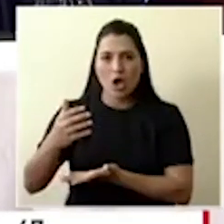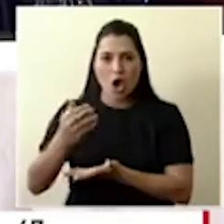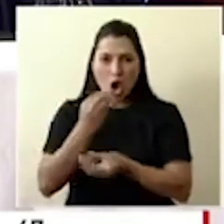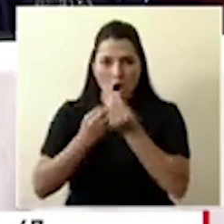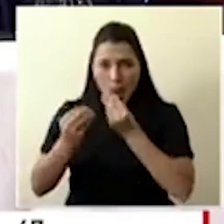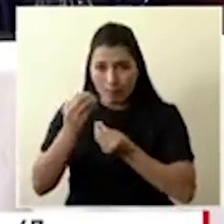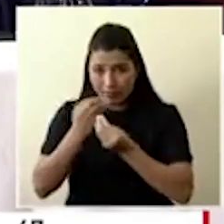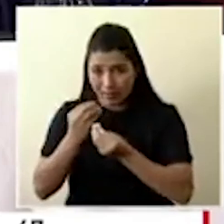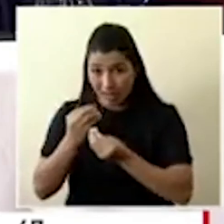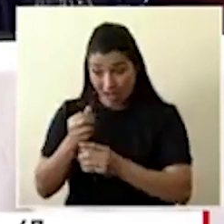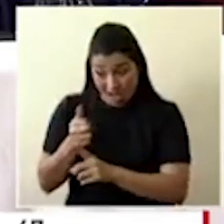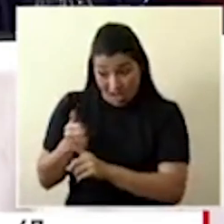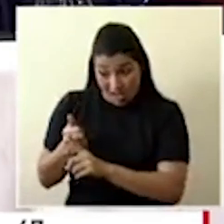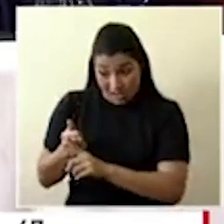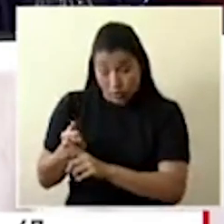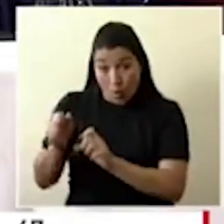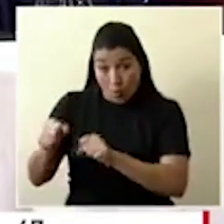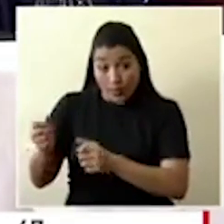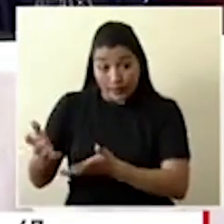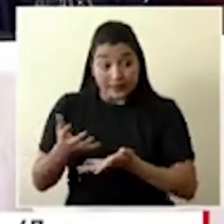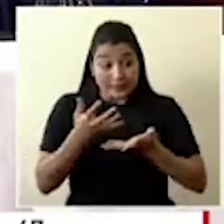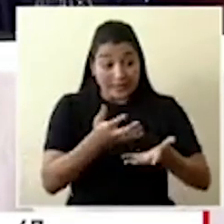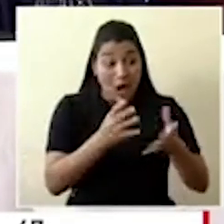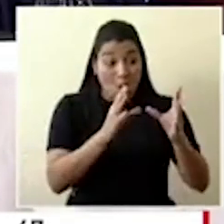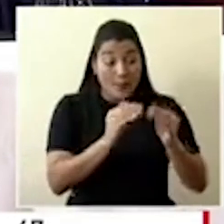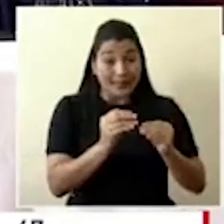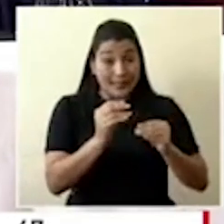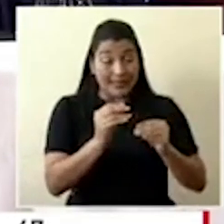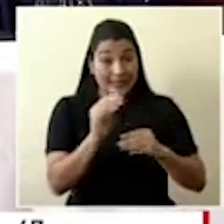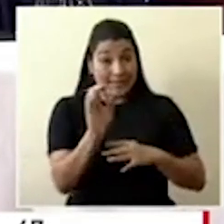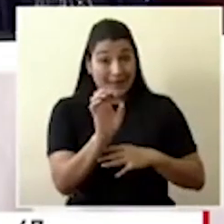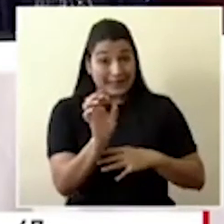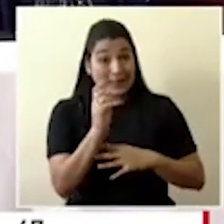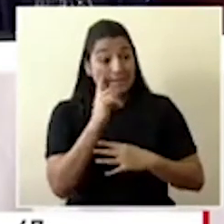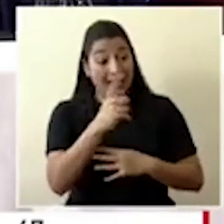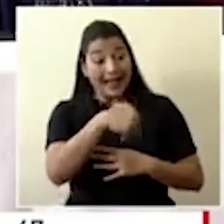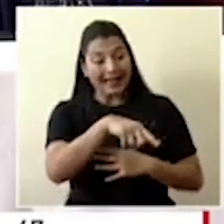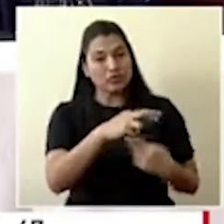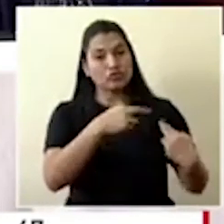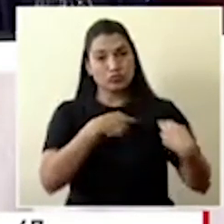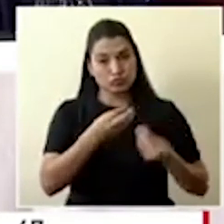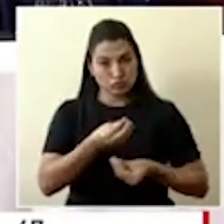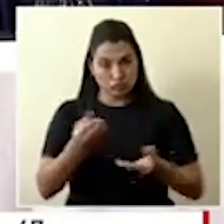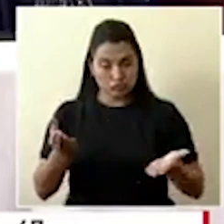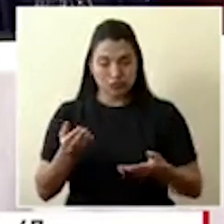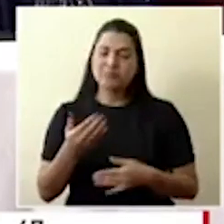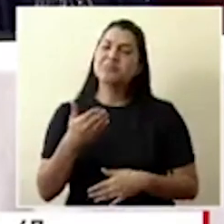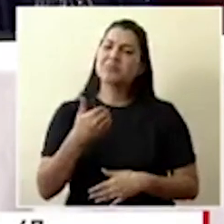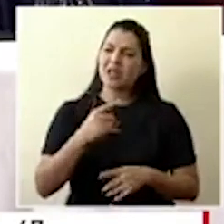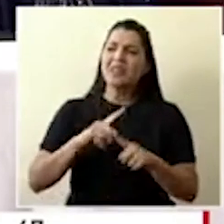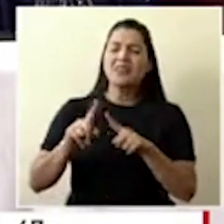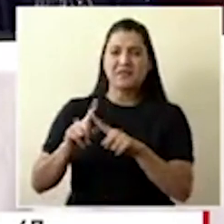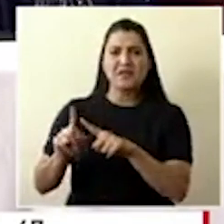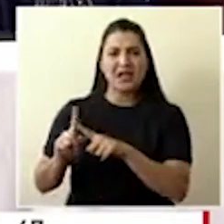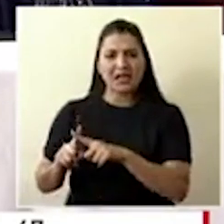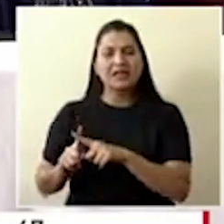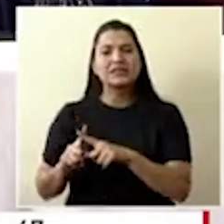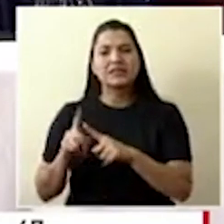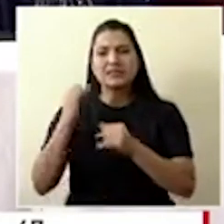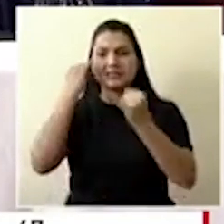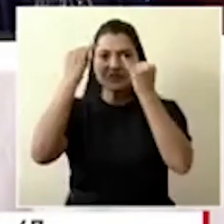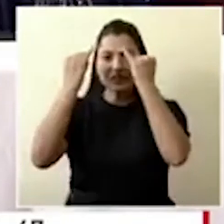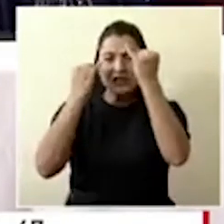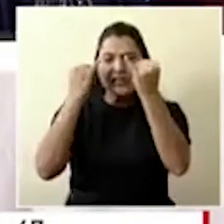sean estos los que los distribuyan a las personas indicadas? Hay varias iniciativas. Entre ellas hay iniciativas de barrios